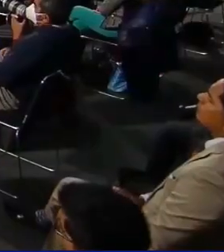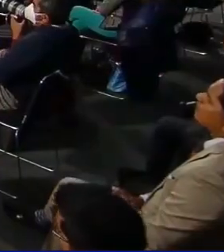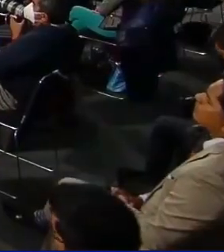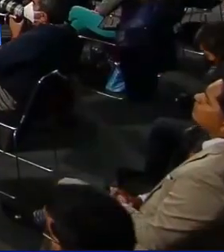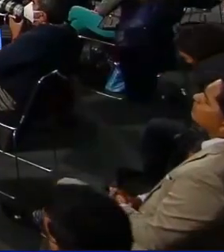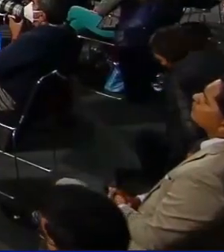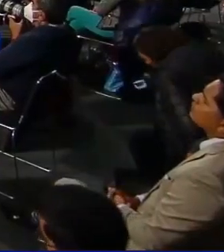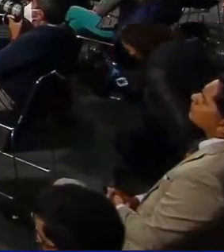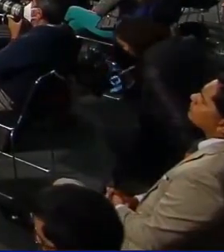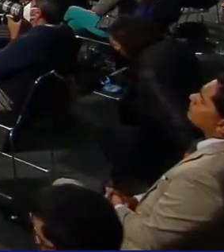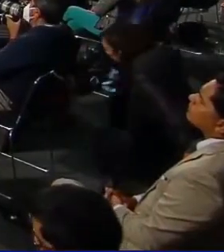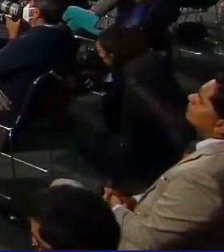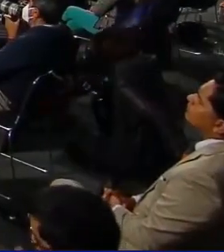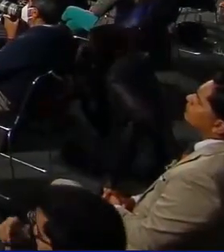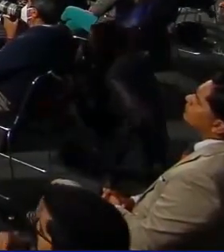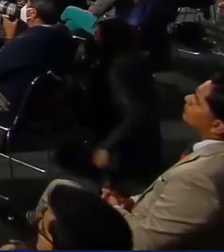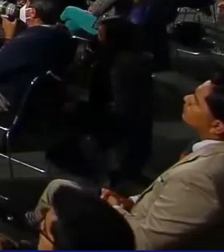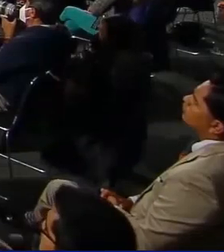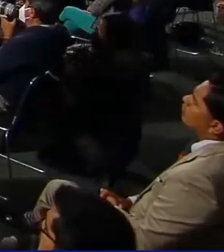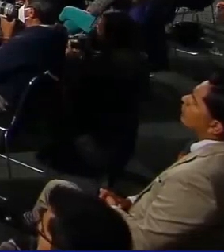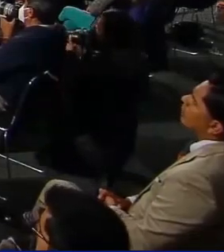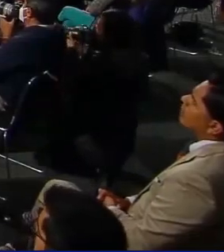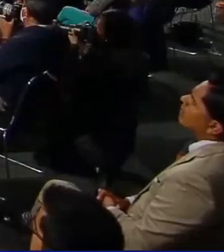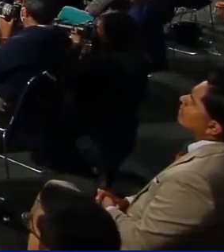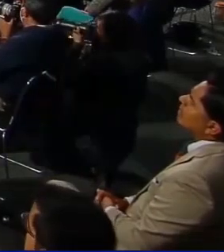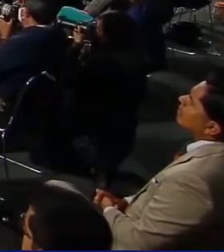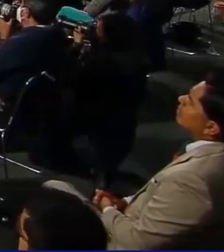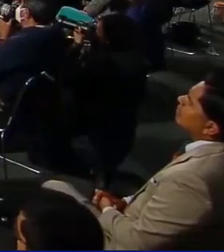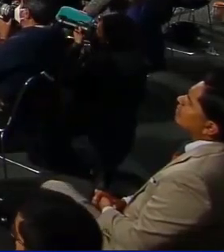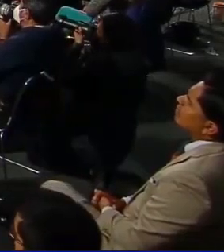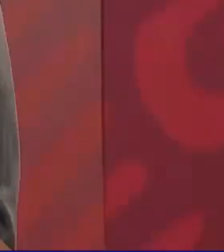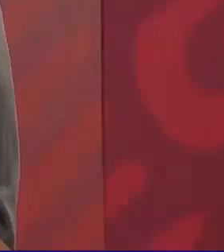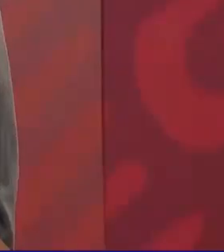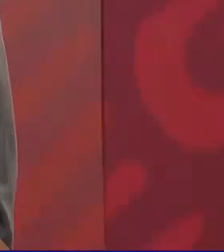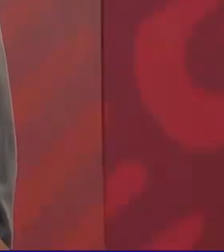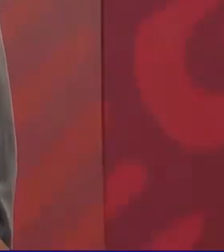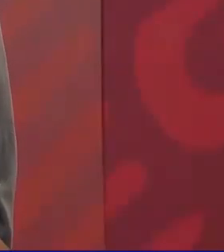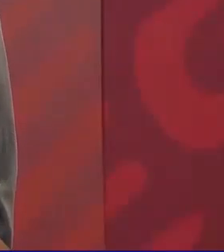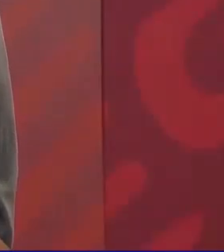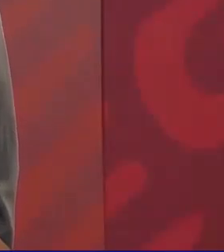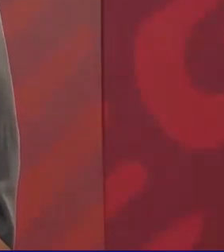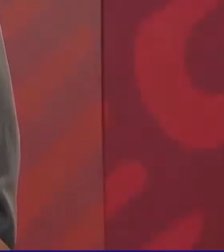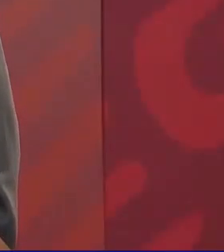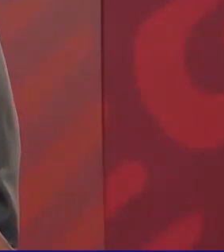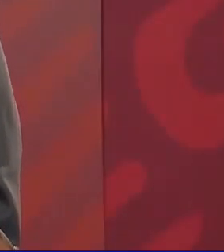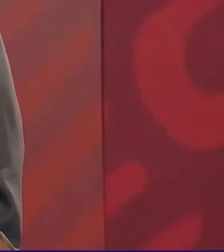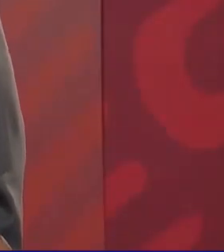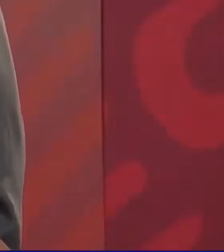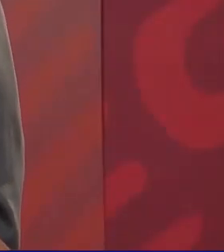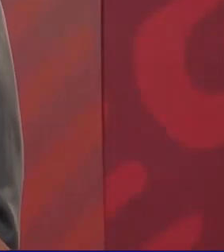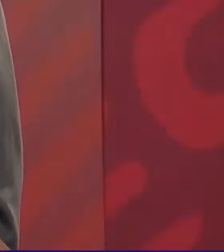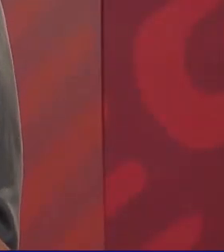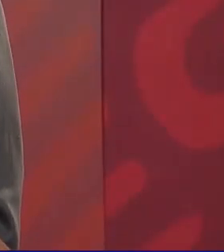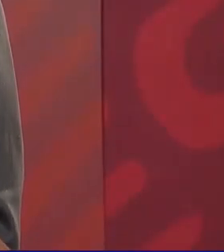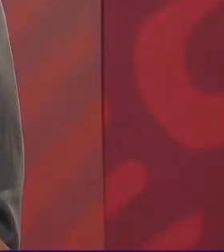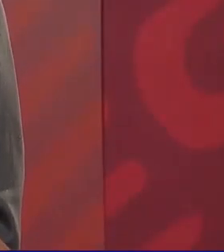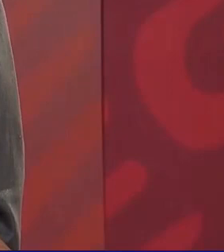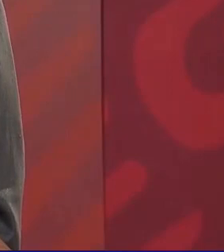me dice, te mandé a hablar por lo del periódico,